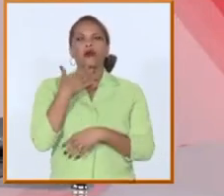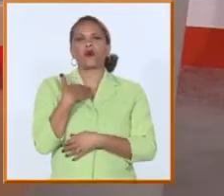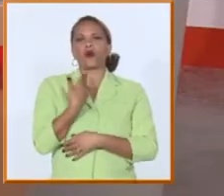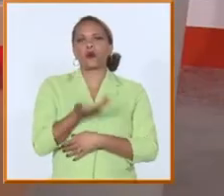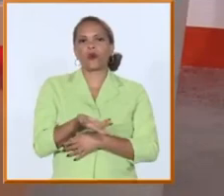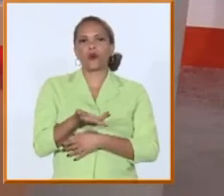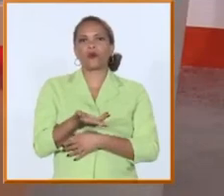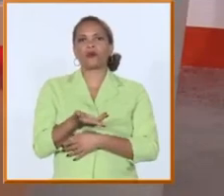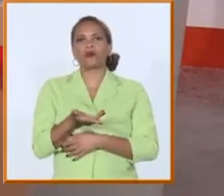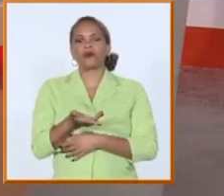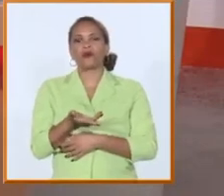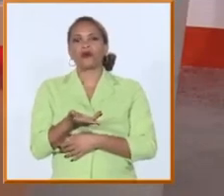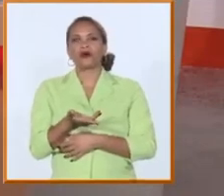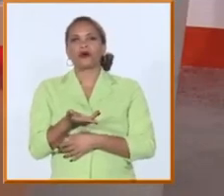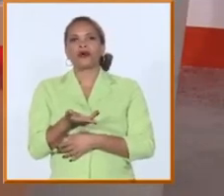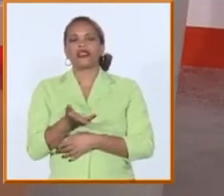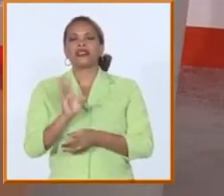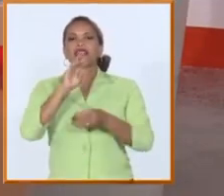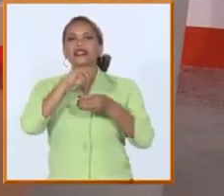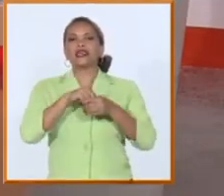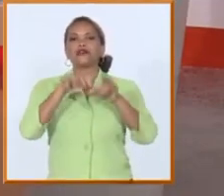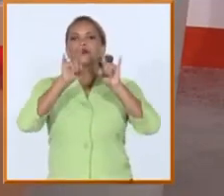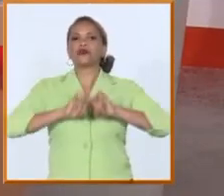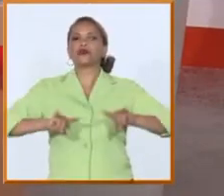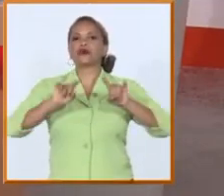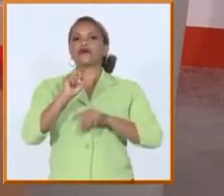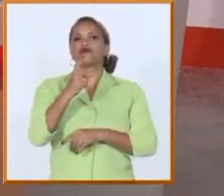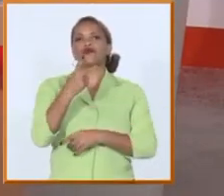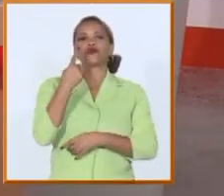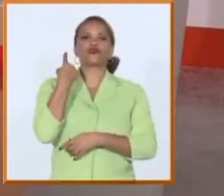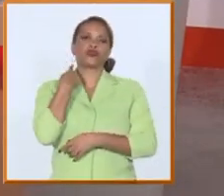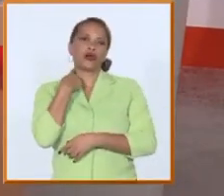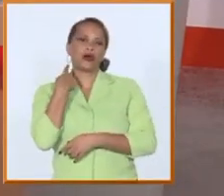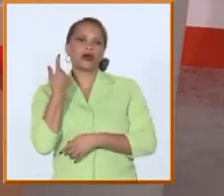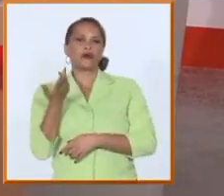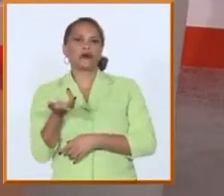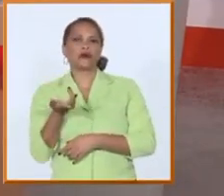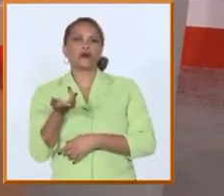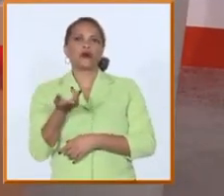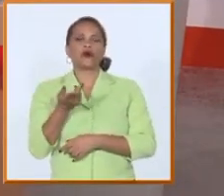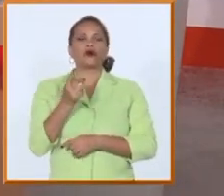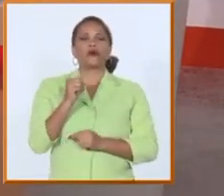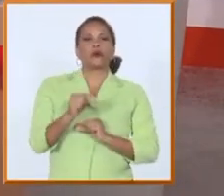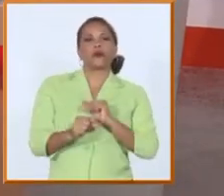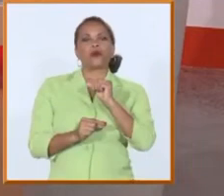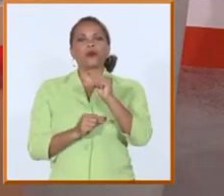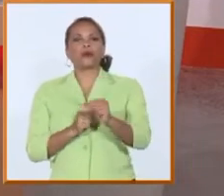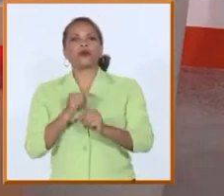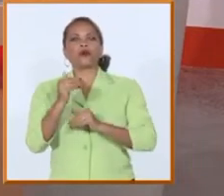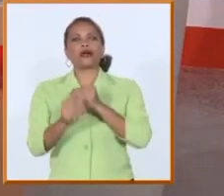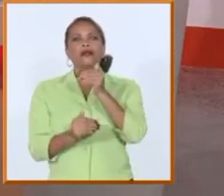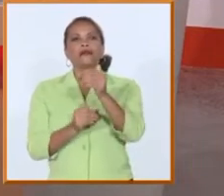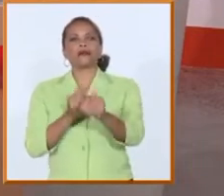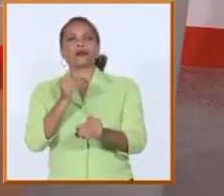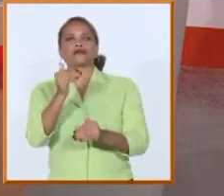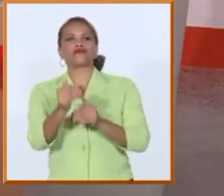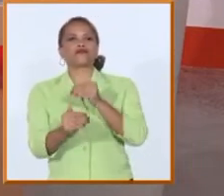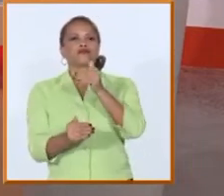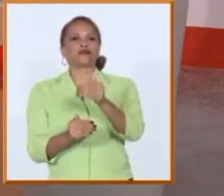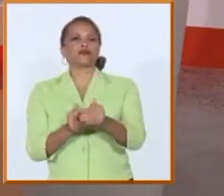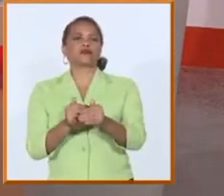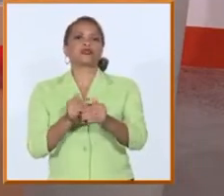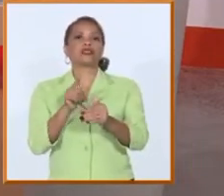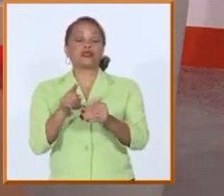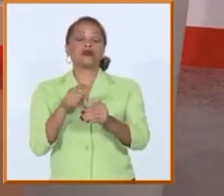en algún momento en la universidad dos primeros años? ¿más o menos cómo han ido concibiendo ese proceso que tendrá su complejidad y sus